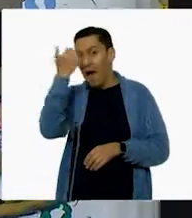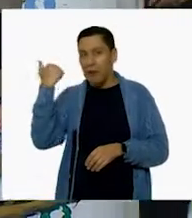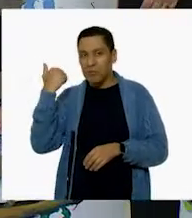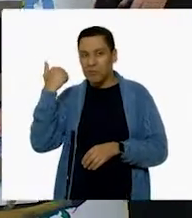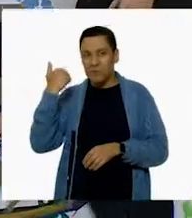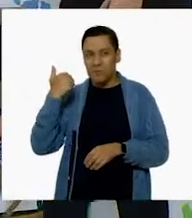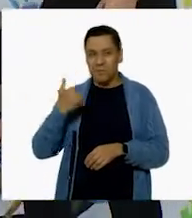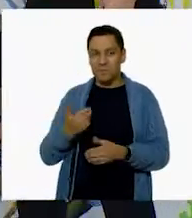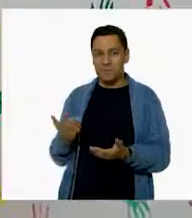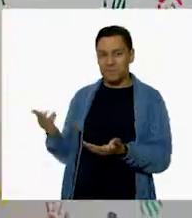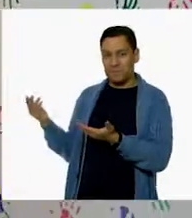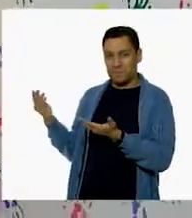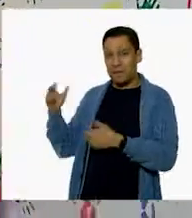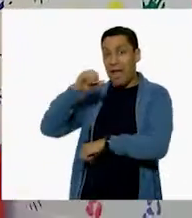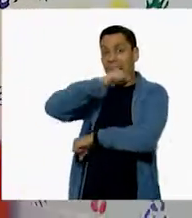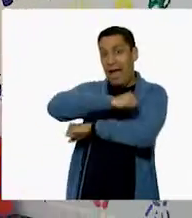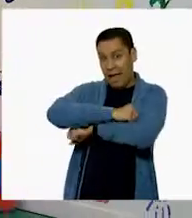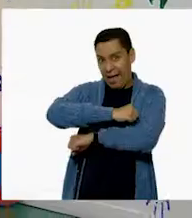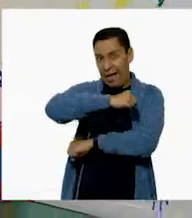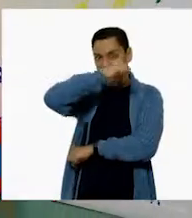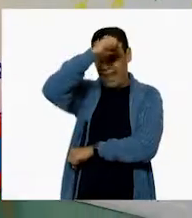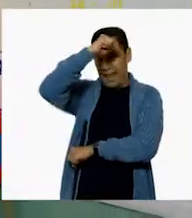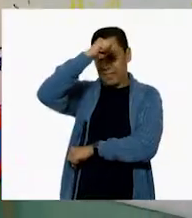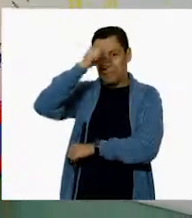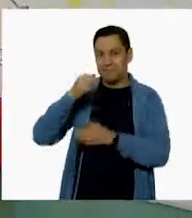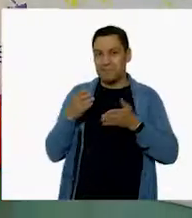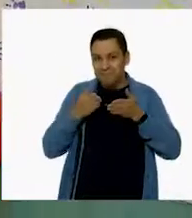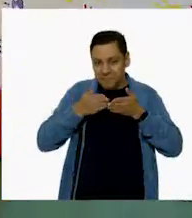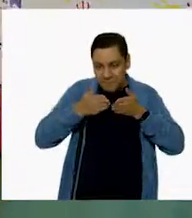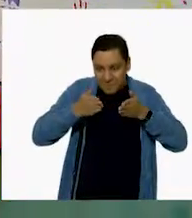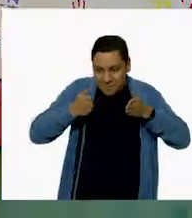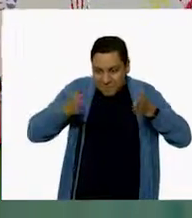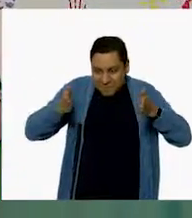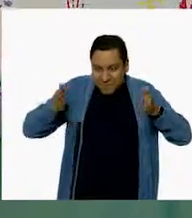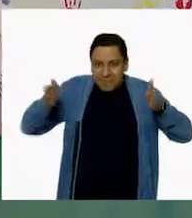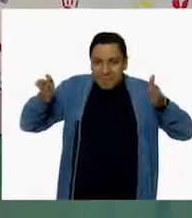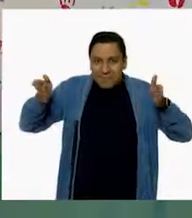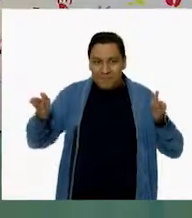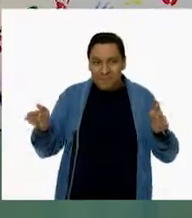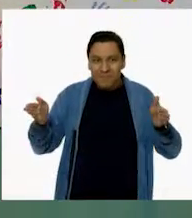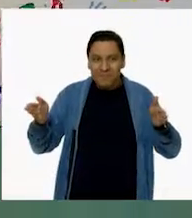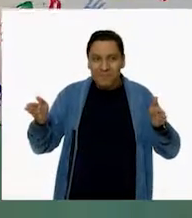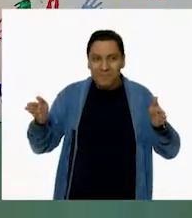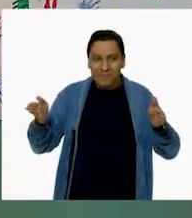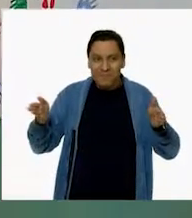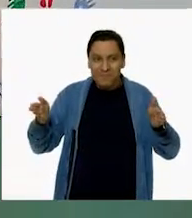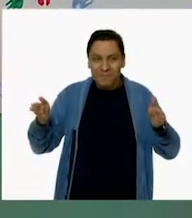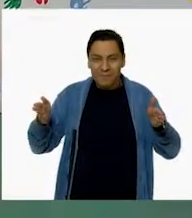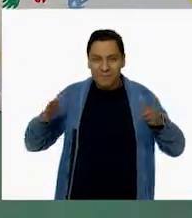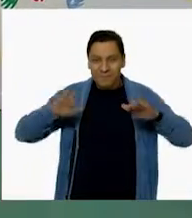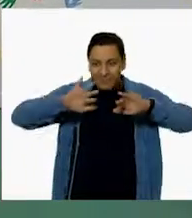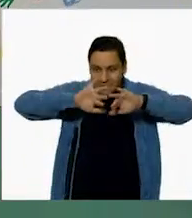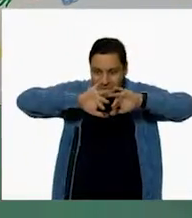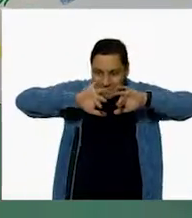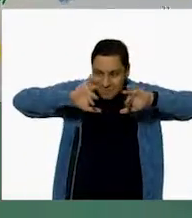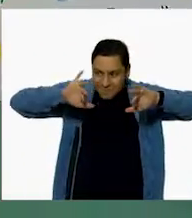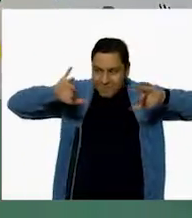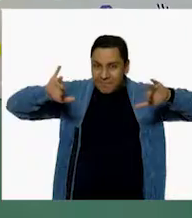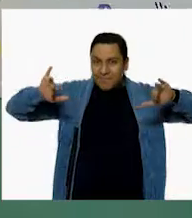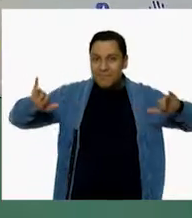A ver, ¿cuál es nuestra primera ventana? ¡Es esta! Y bueno, aquí está. La abrimos y